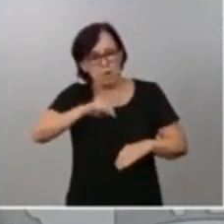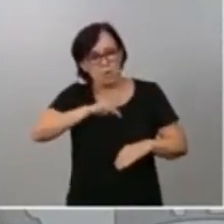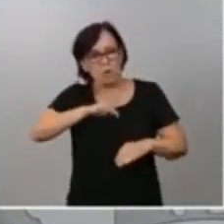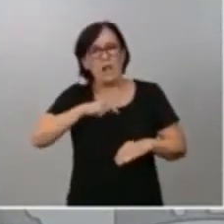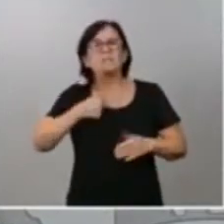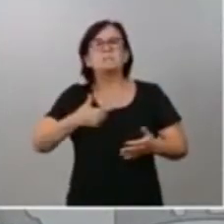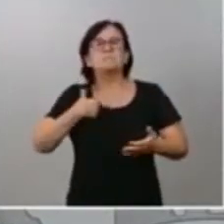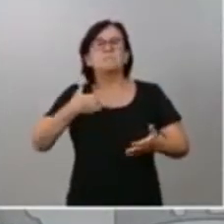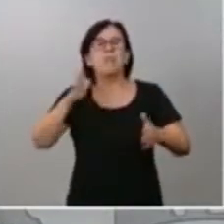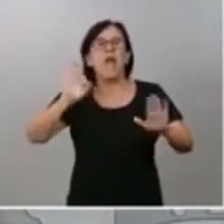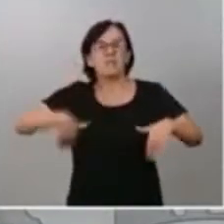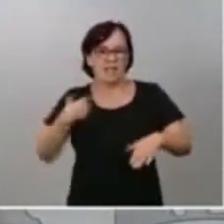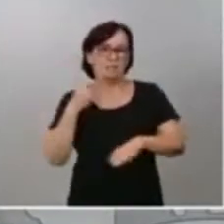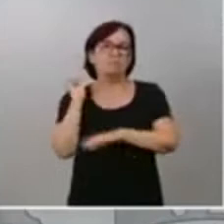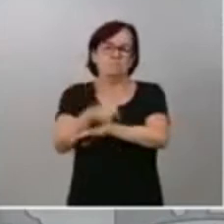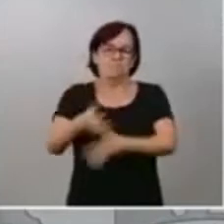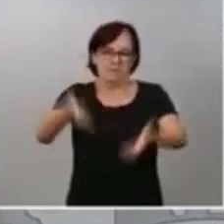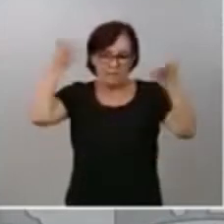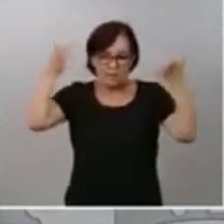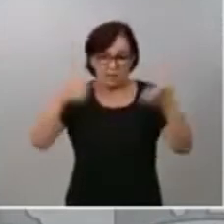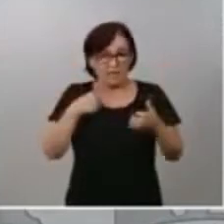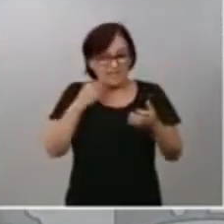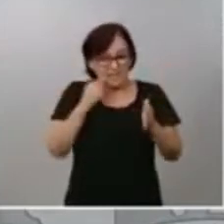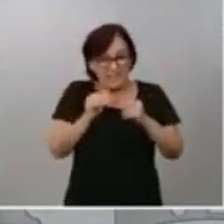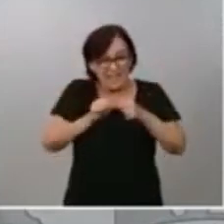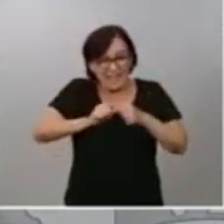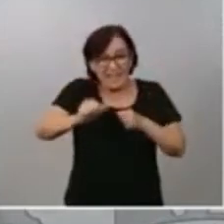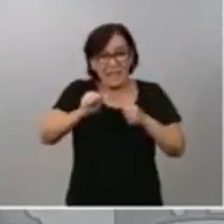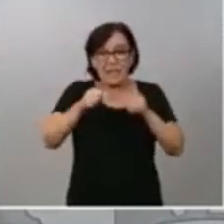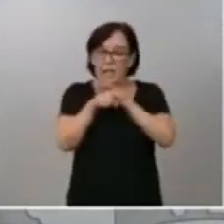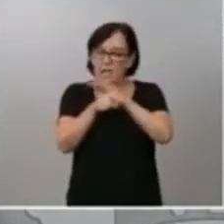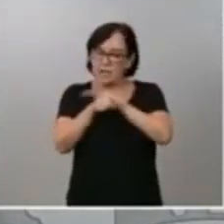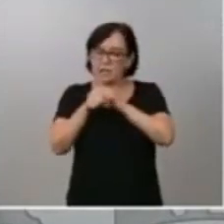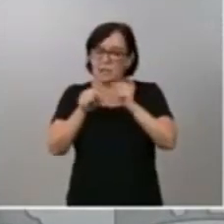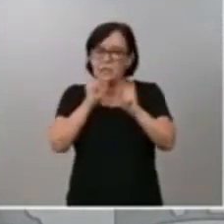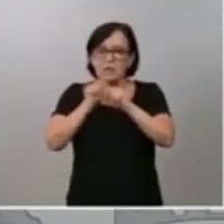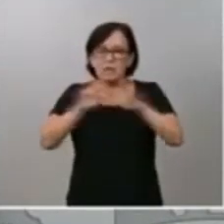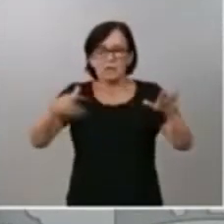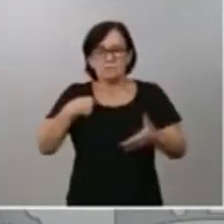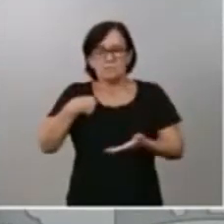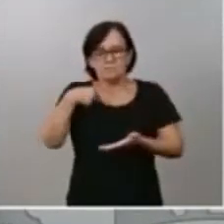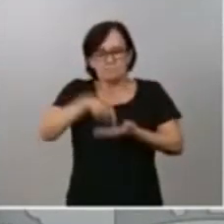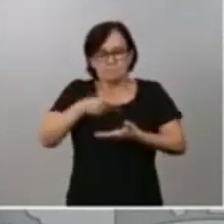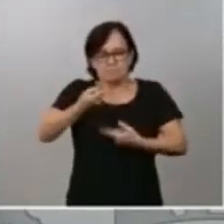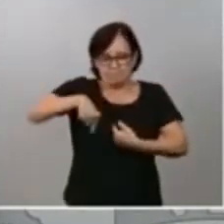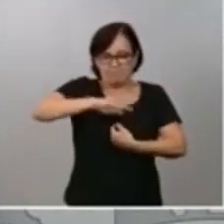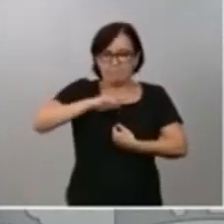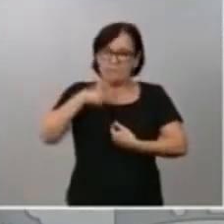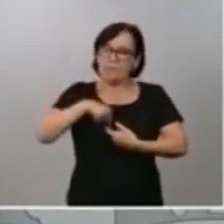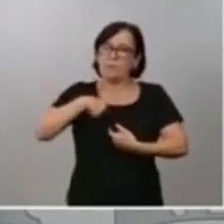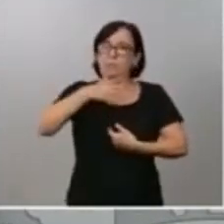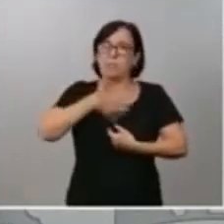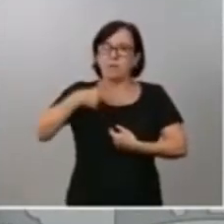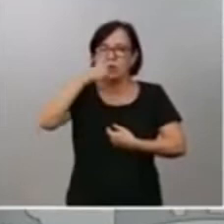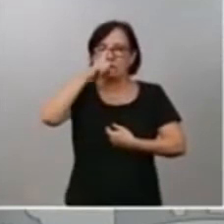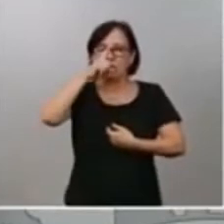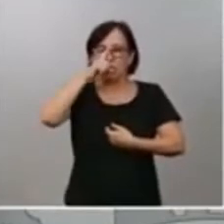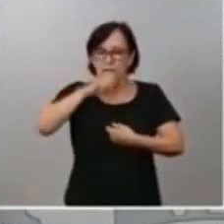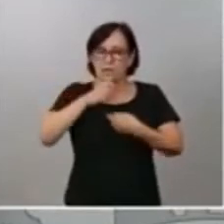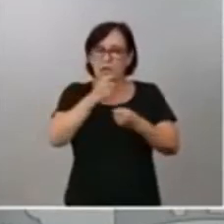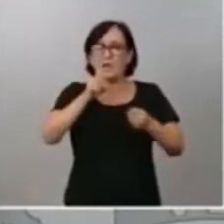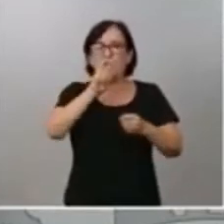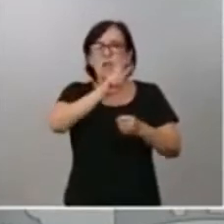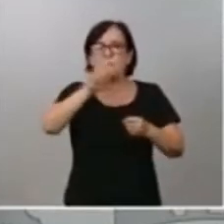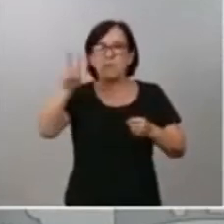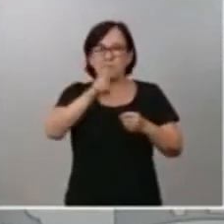Desde entonces, la gestión específica de la pandemia nos ha exigido, y me gustaría recordarlo, impulsar 22 reales decretos